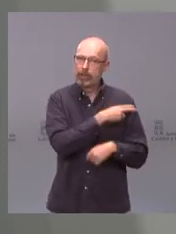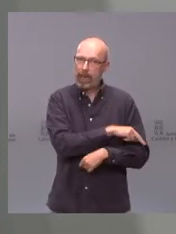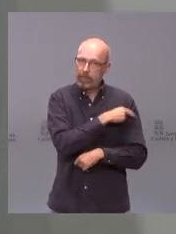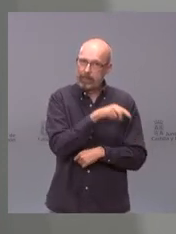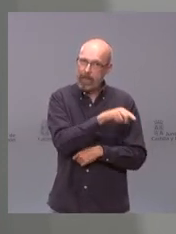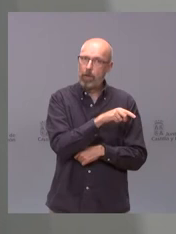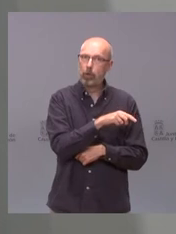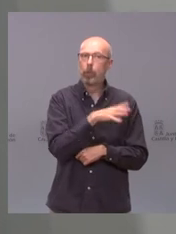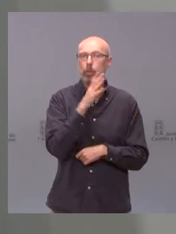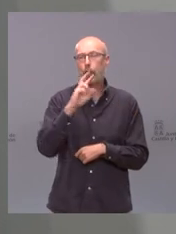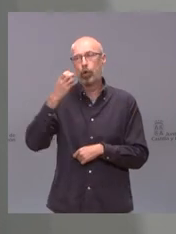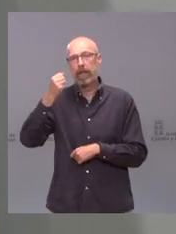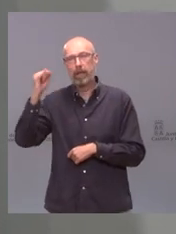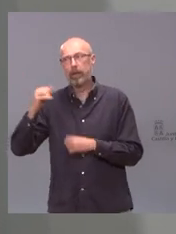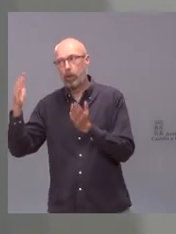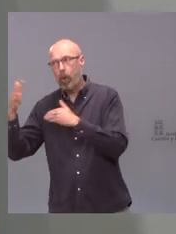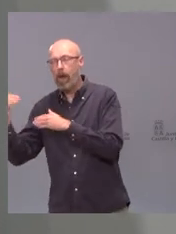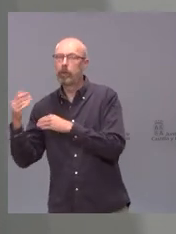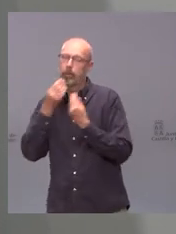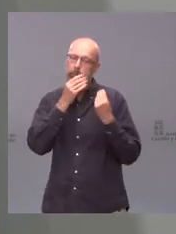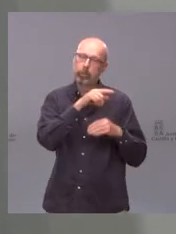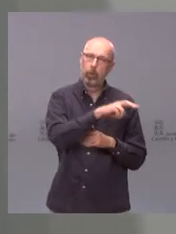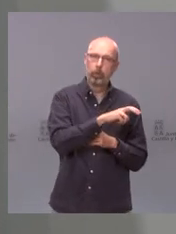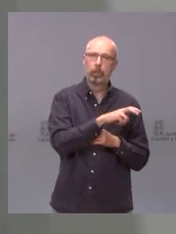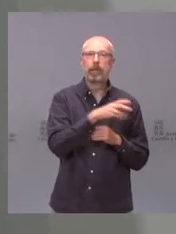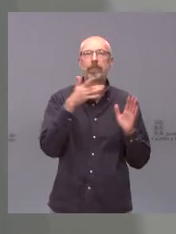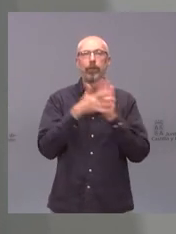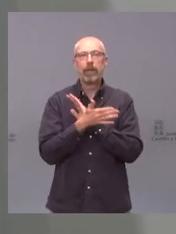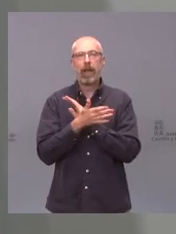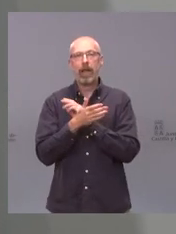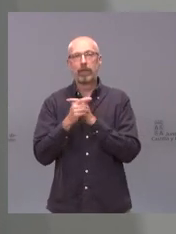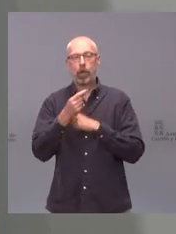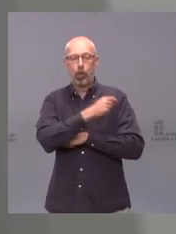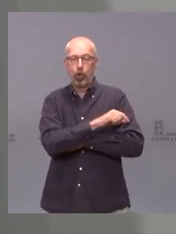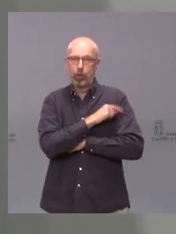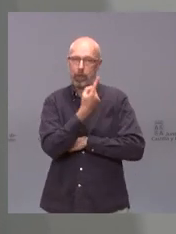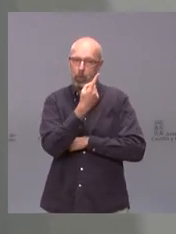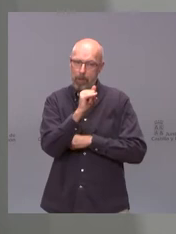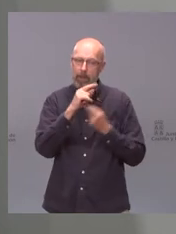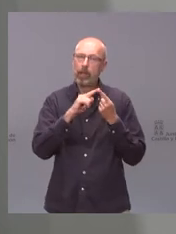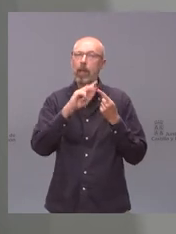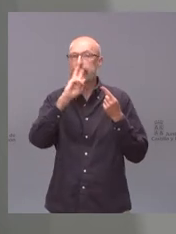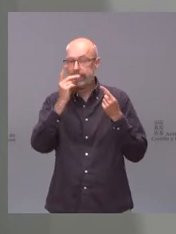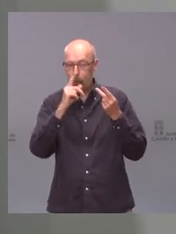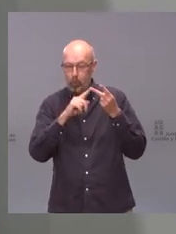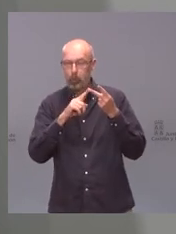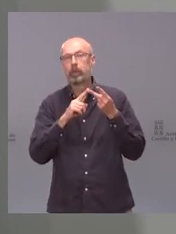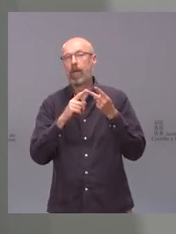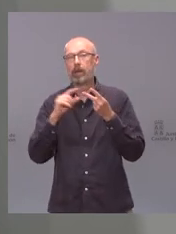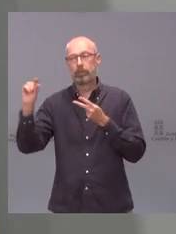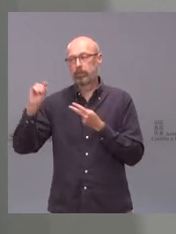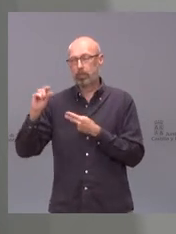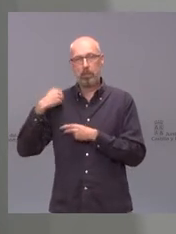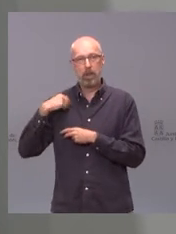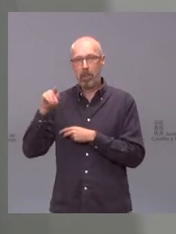de AstraZeneca con lo cual las segundas dosis hay que ponerlas también con esa misma medicación con lo